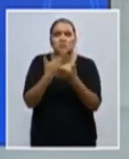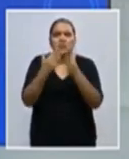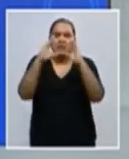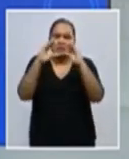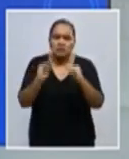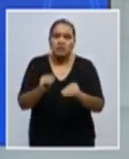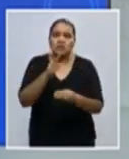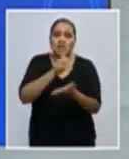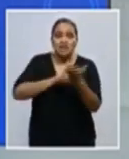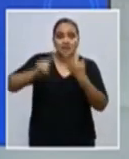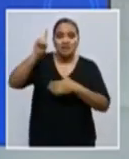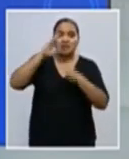Que Dios bendiga Honduras.